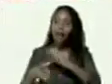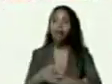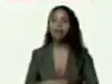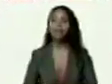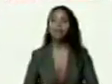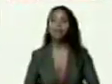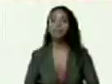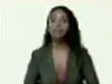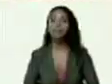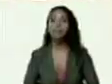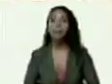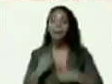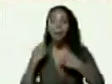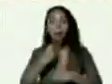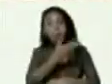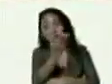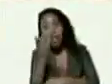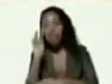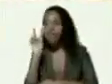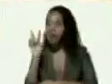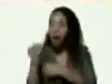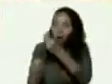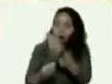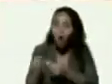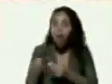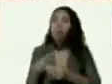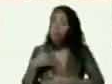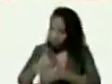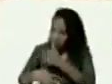para que ustedes vean vamos a hacerlo